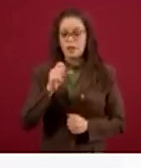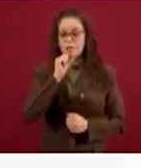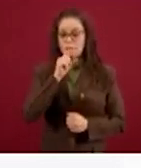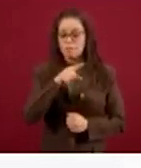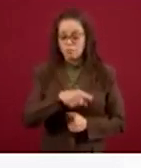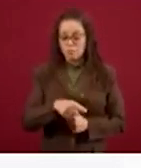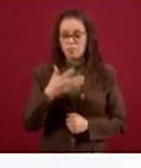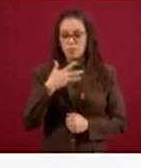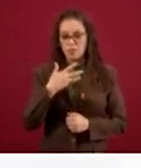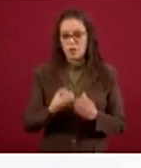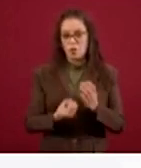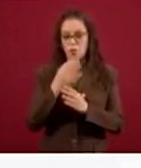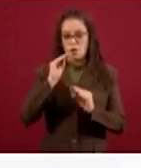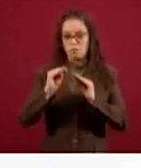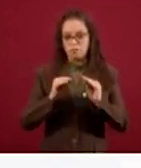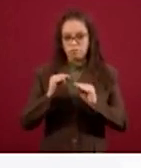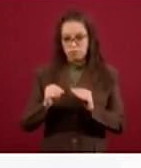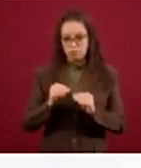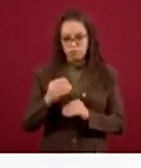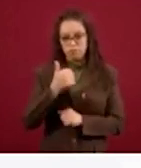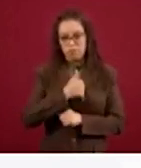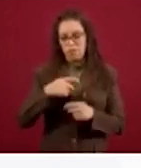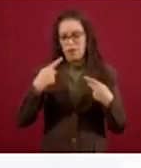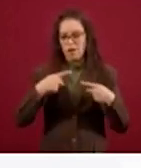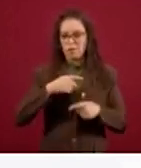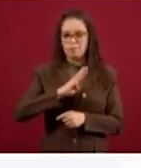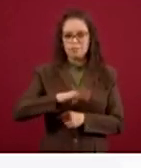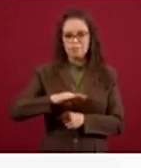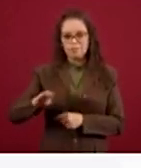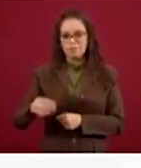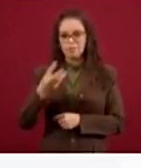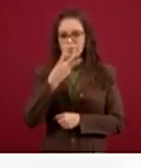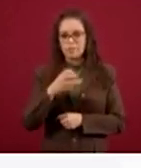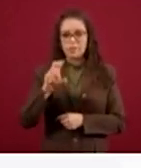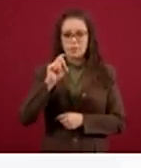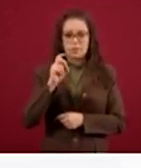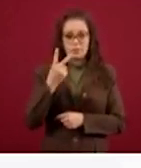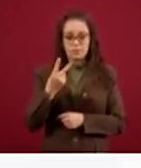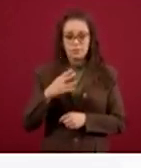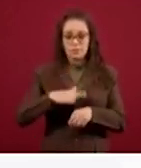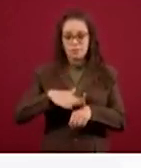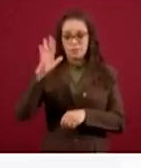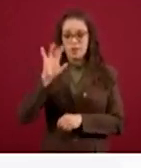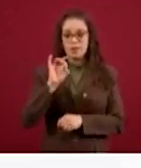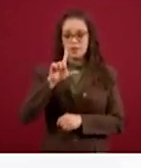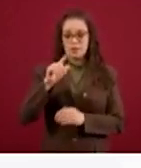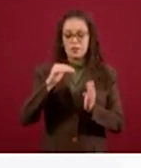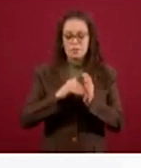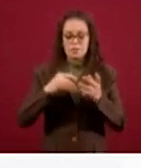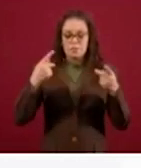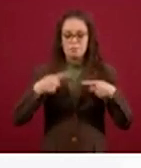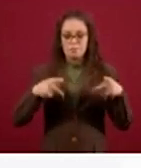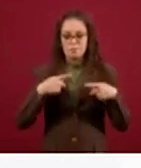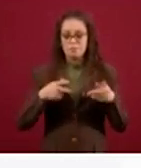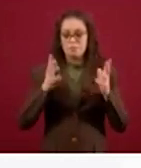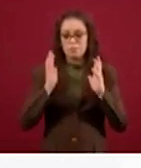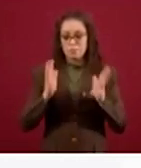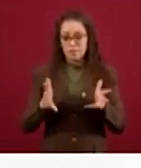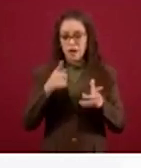defunciones a lamentablemente 332, más de 37 mil personas que hasta el momento han sido ya